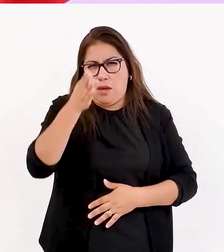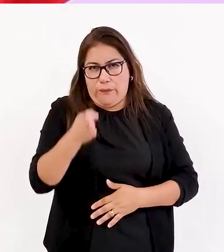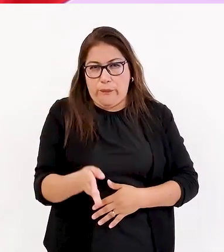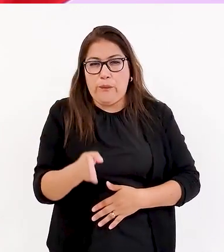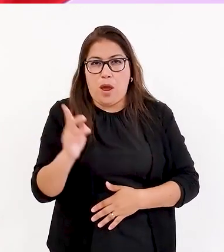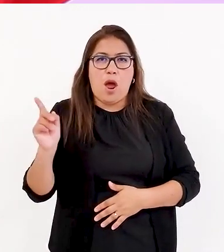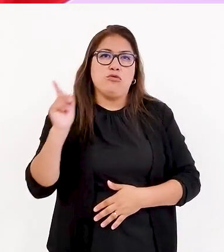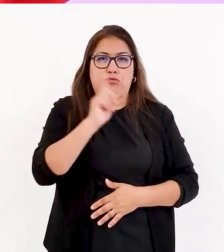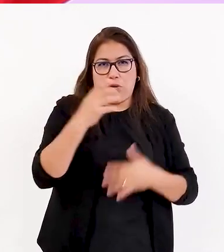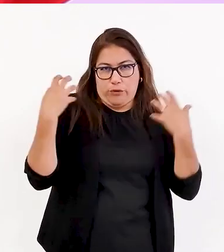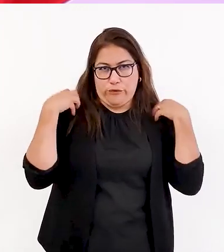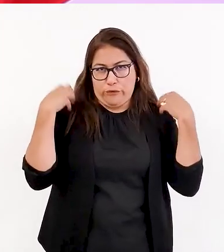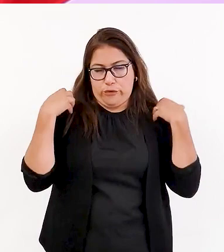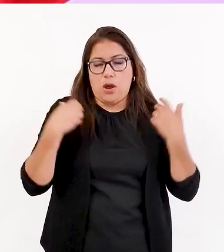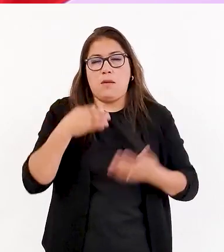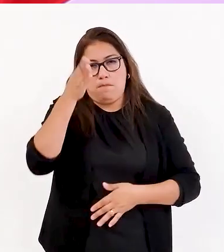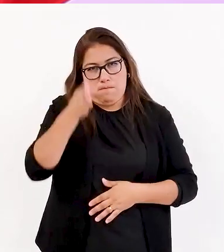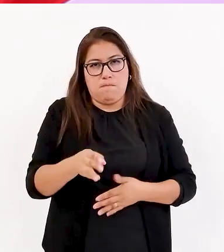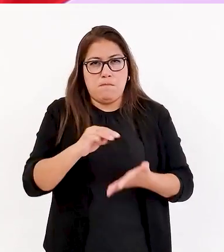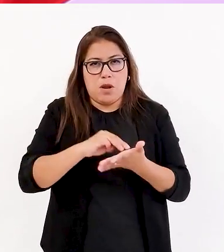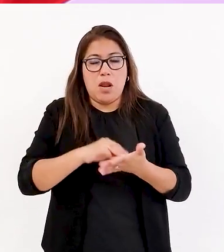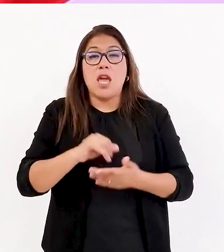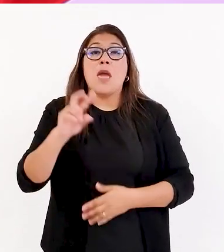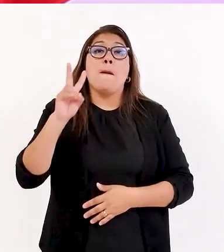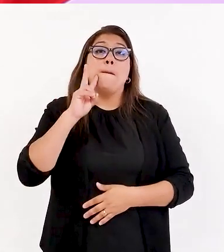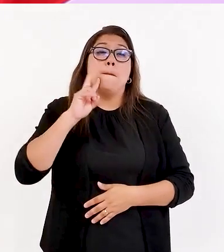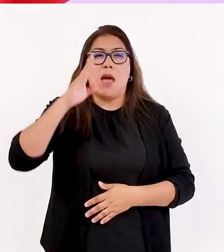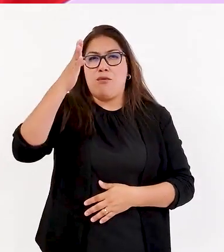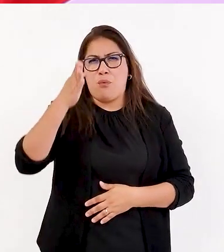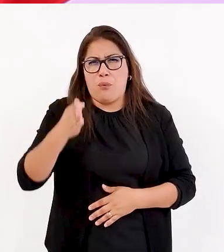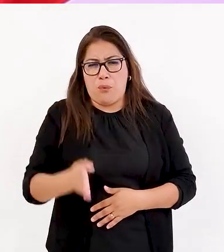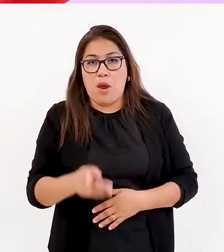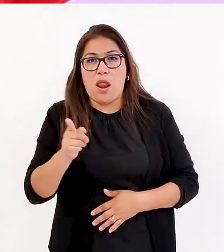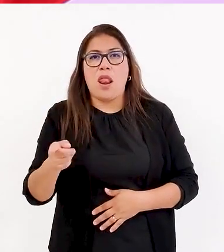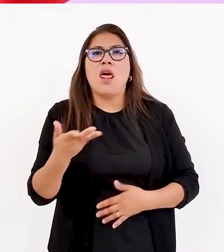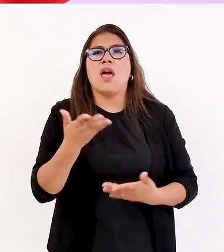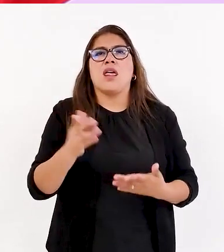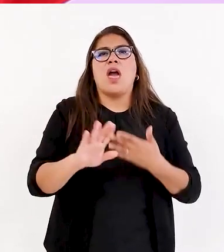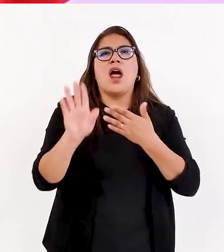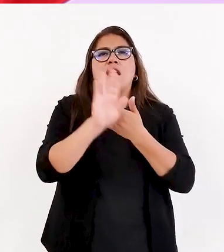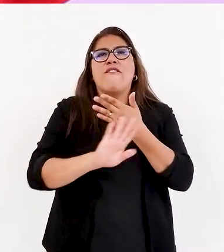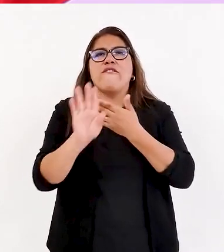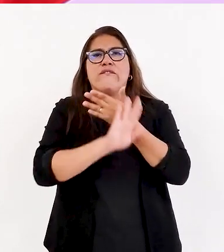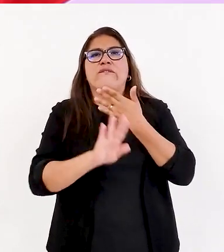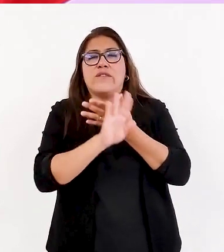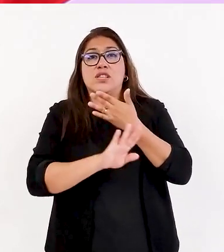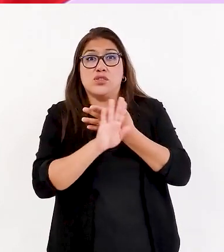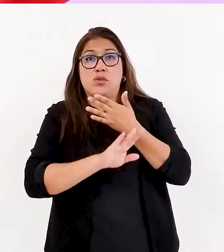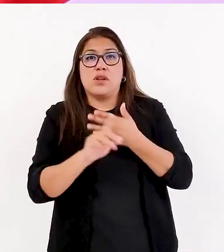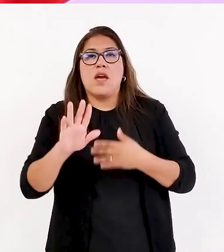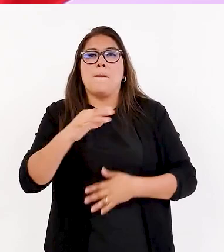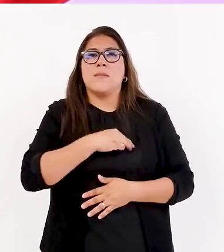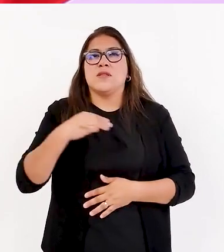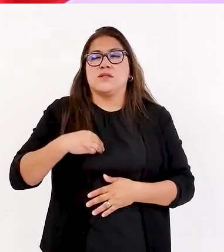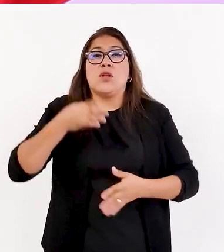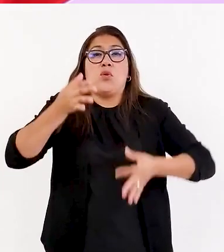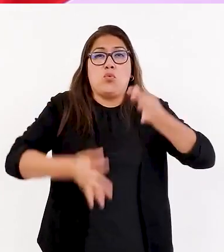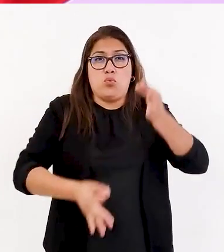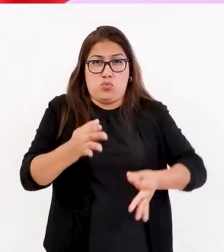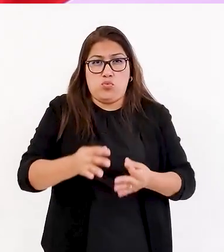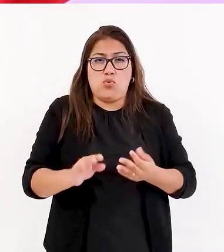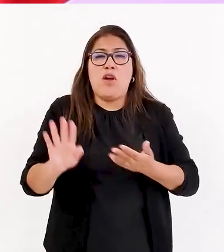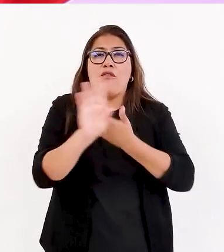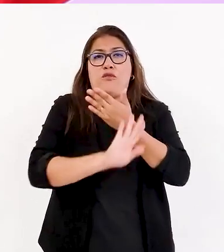forma presencial, todos los martes. Y los viernes viene Defensoría del Ministerio de Justicia, o los defensores